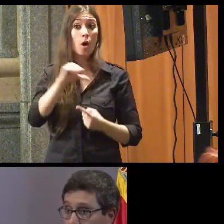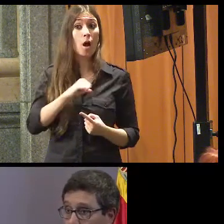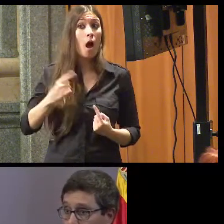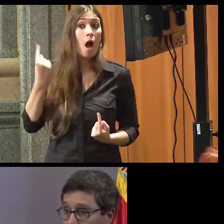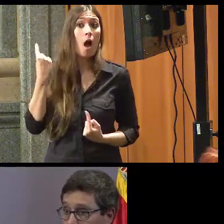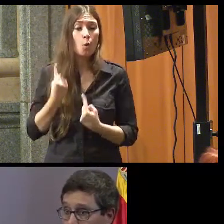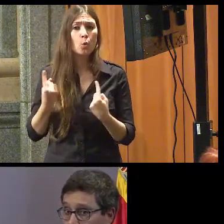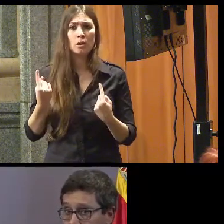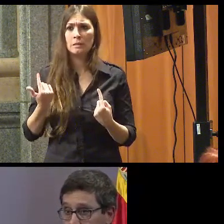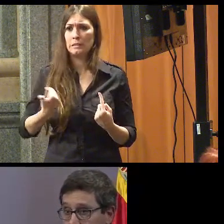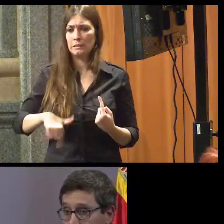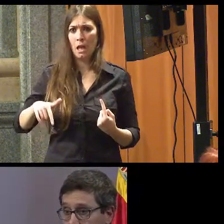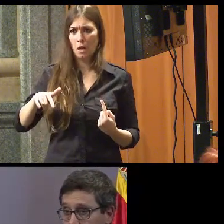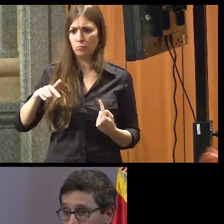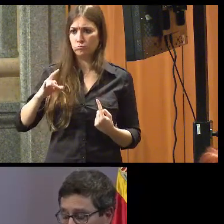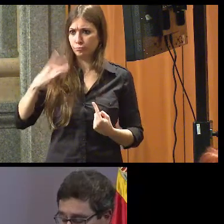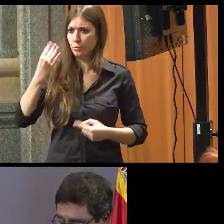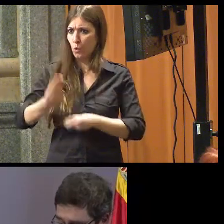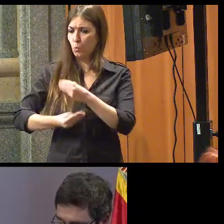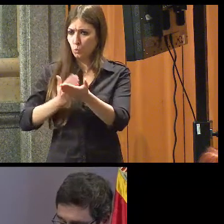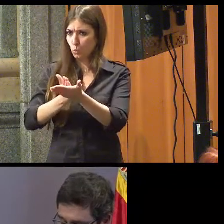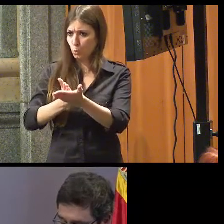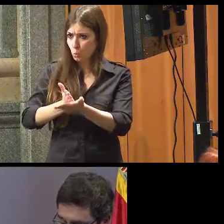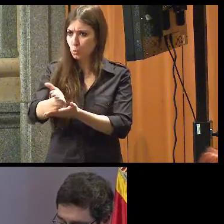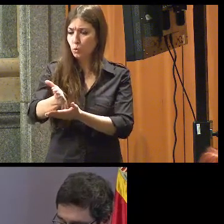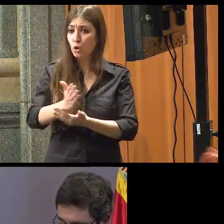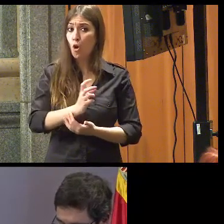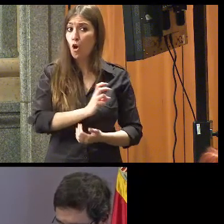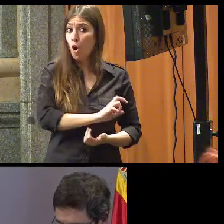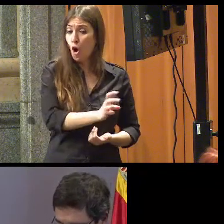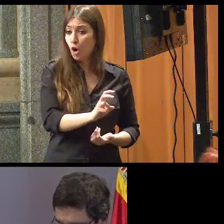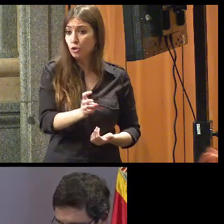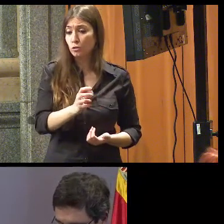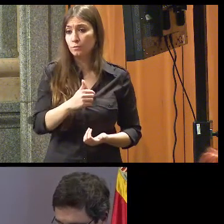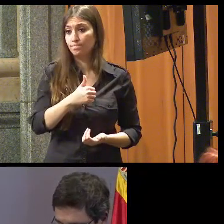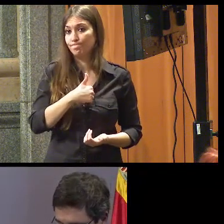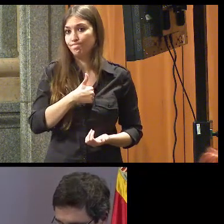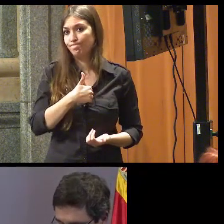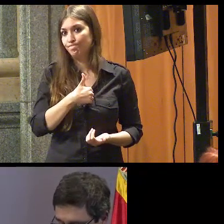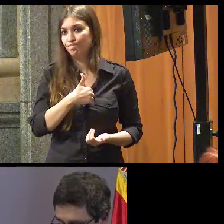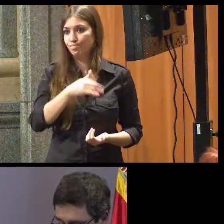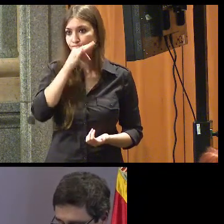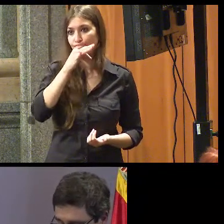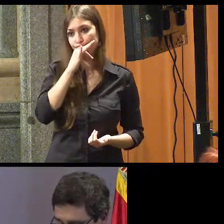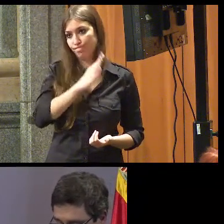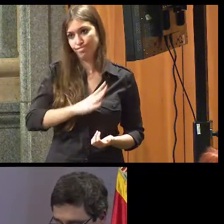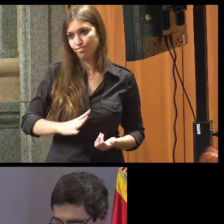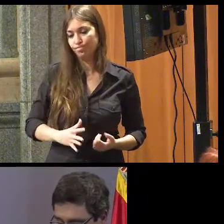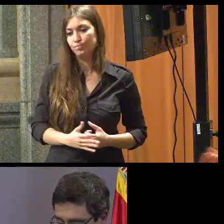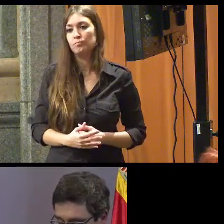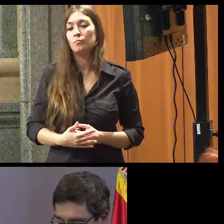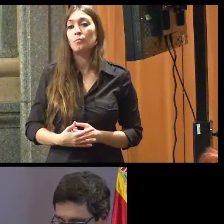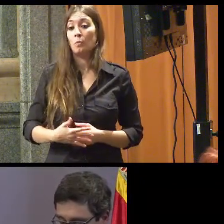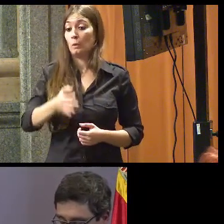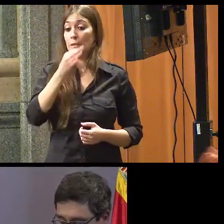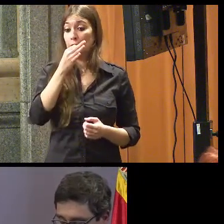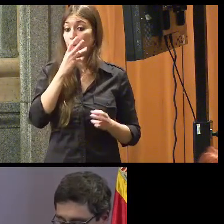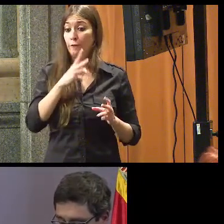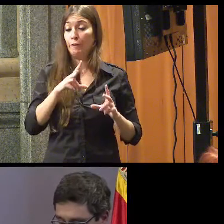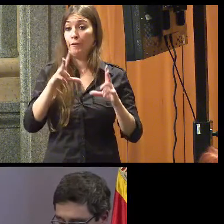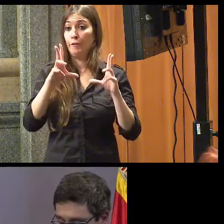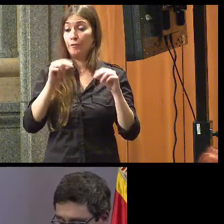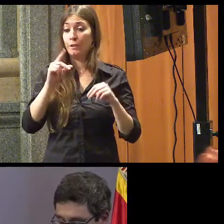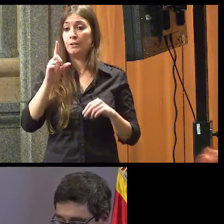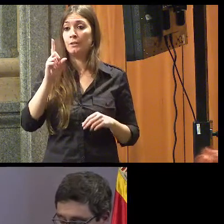que han emprendido ese camino y otras que lo tienen pendiente. Y me gustaría terminar, también